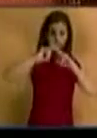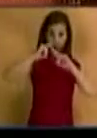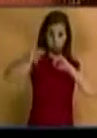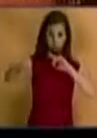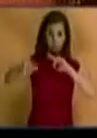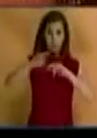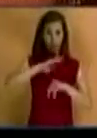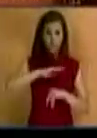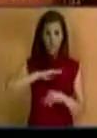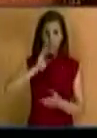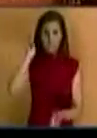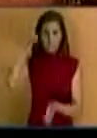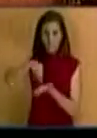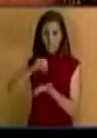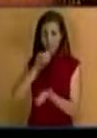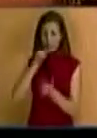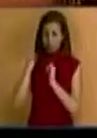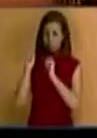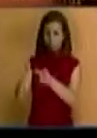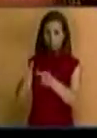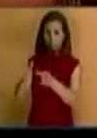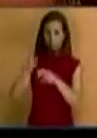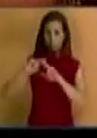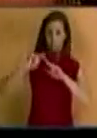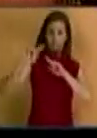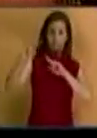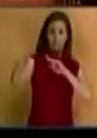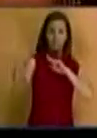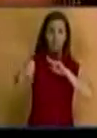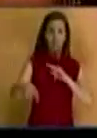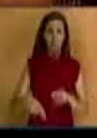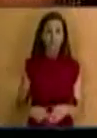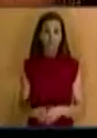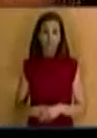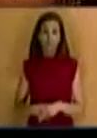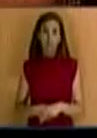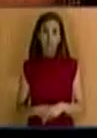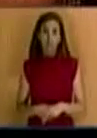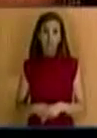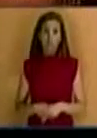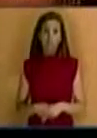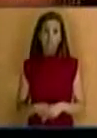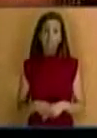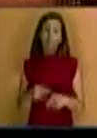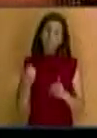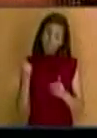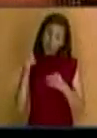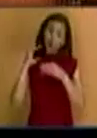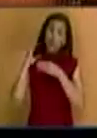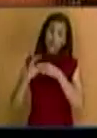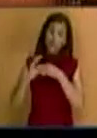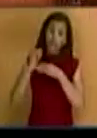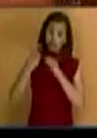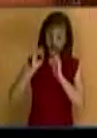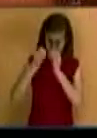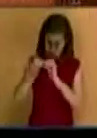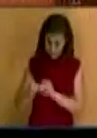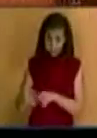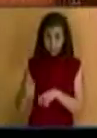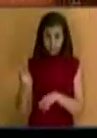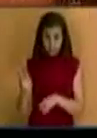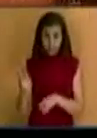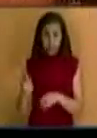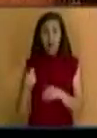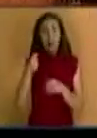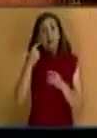Cabrera, a la altura del túnel, en el viaducto, y eso trae como consecuencia que